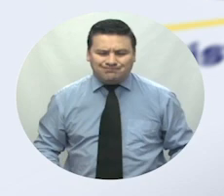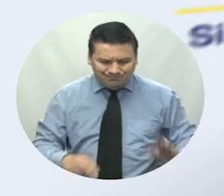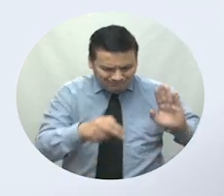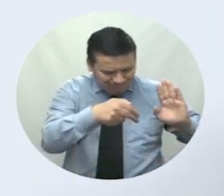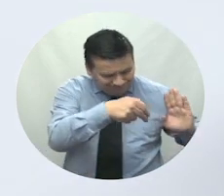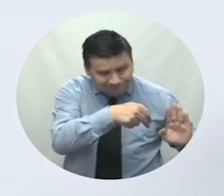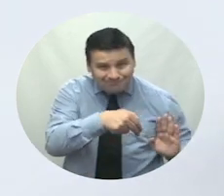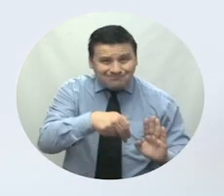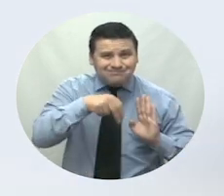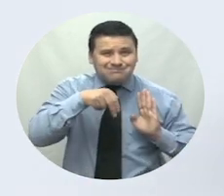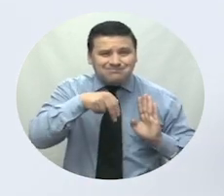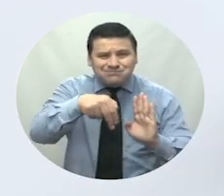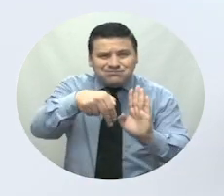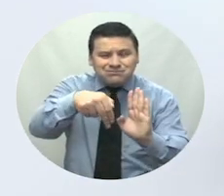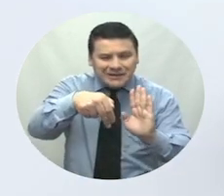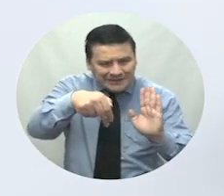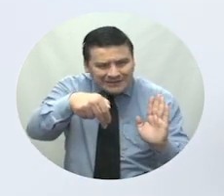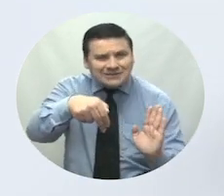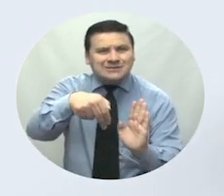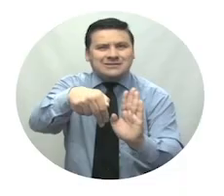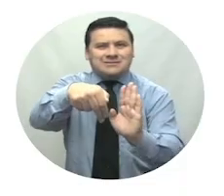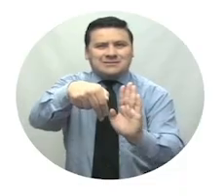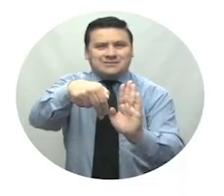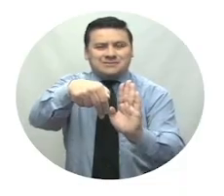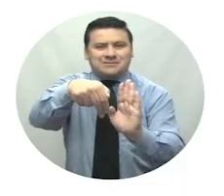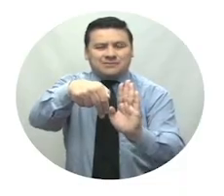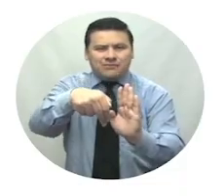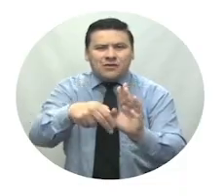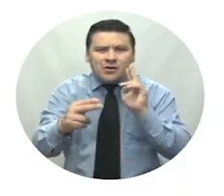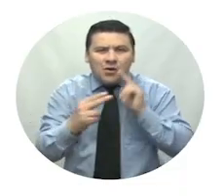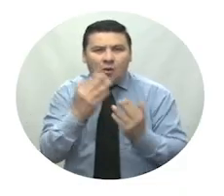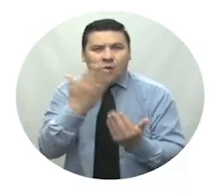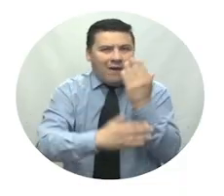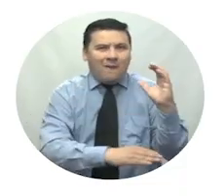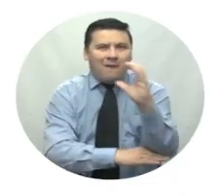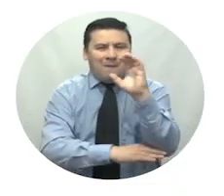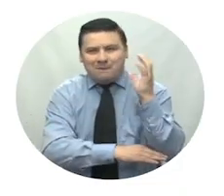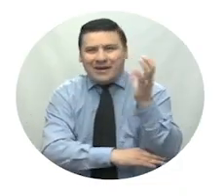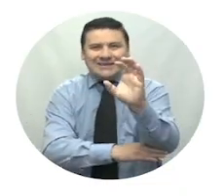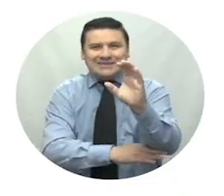mejor opción. Unidad Nacional para la Gestión del Riesgo de Desastres. Gobierno de Colombia.